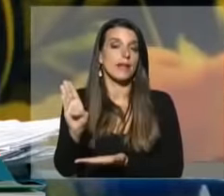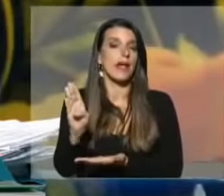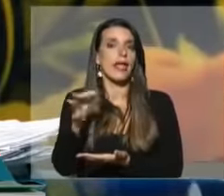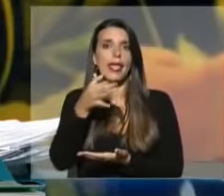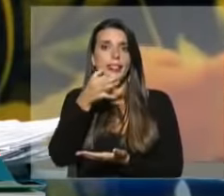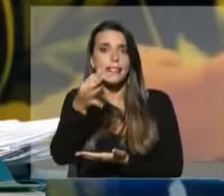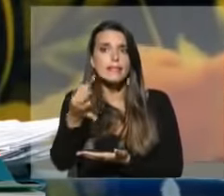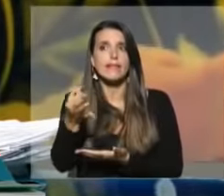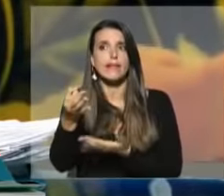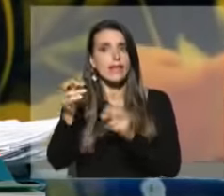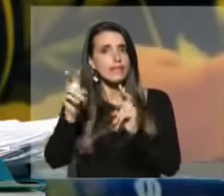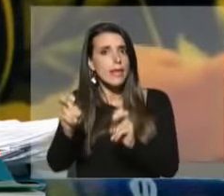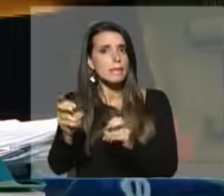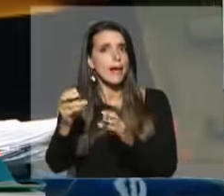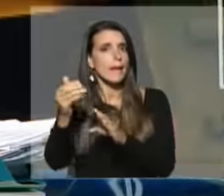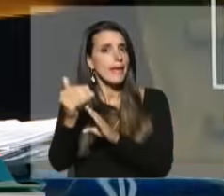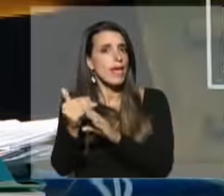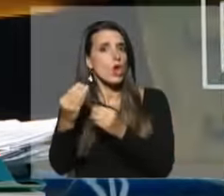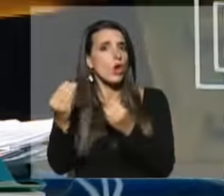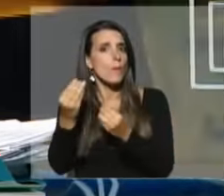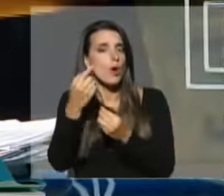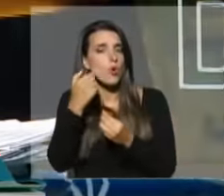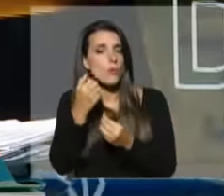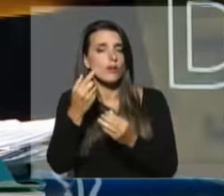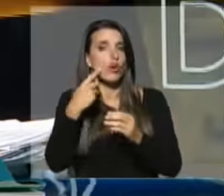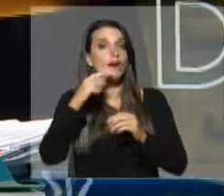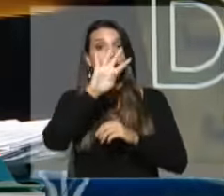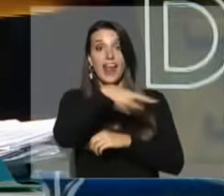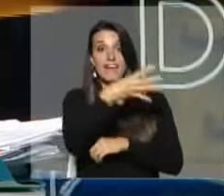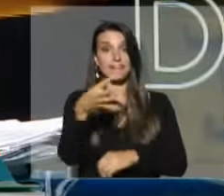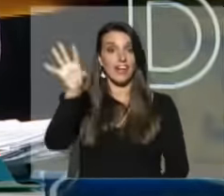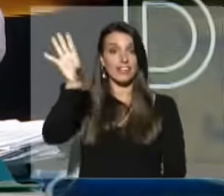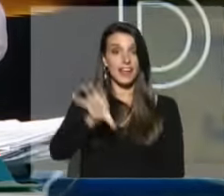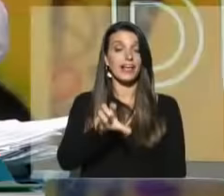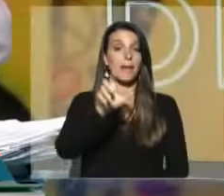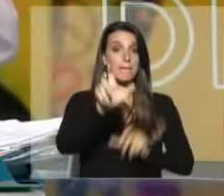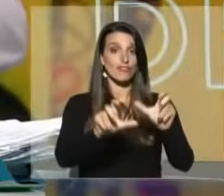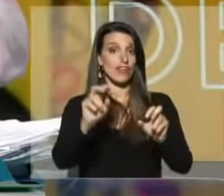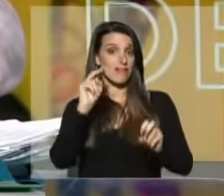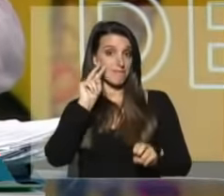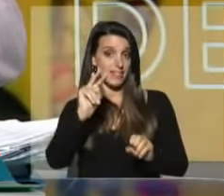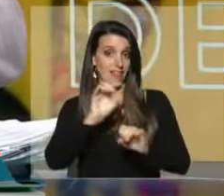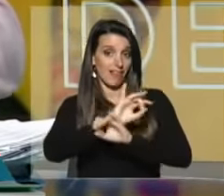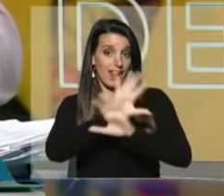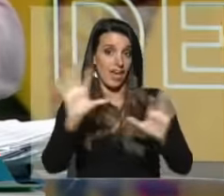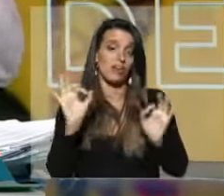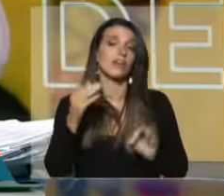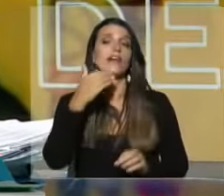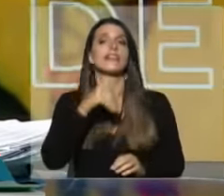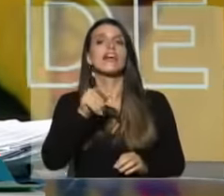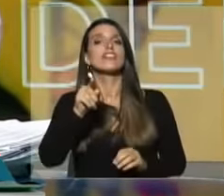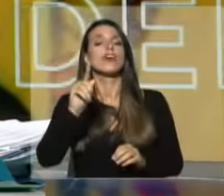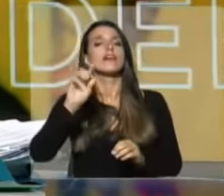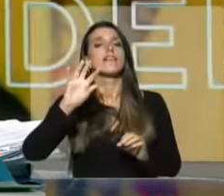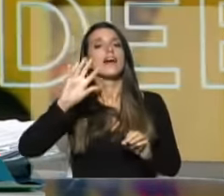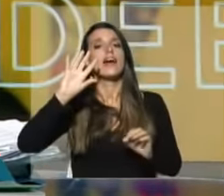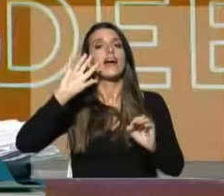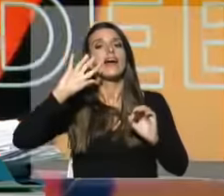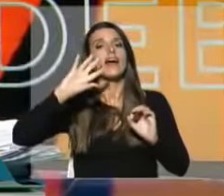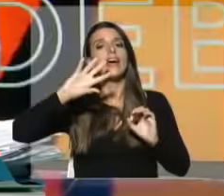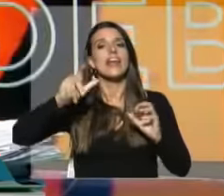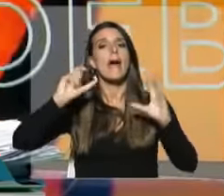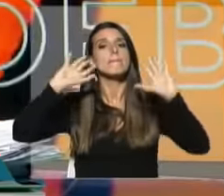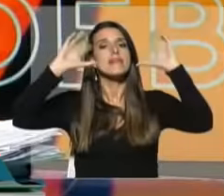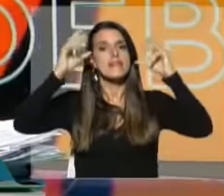el tema de la firma. Yo traje acá las gráficas, mire, para que la gente lo sepa. Mire, esto es rapiña, esta